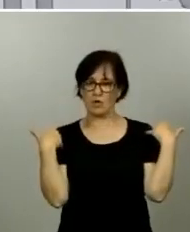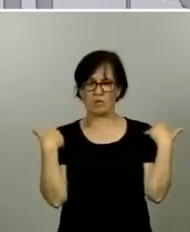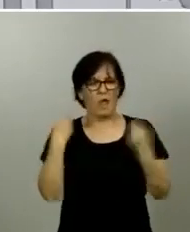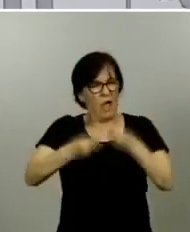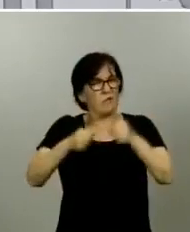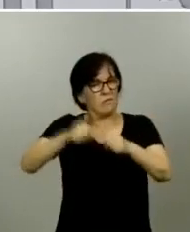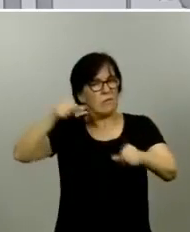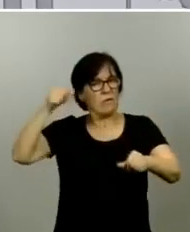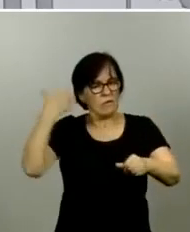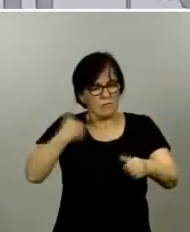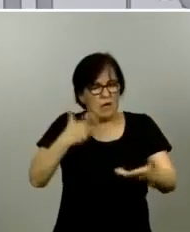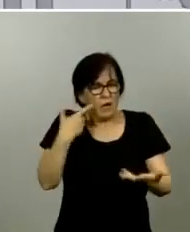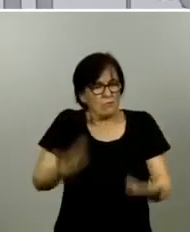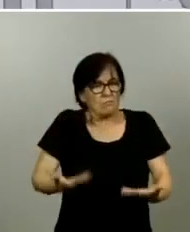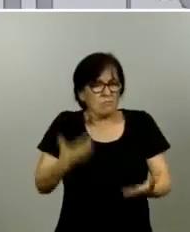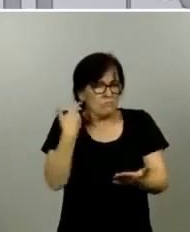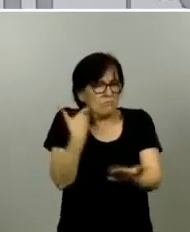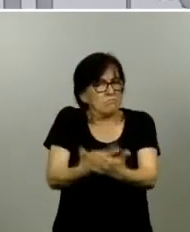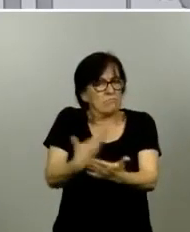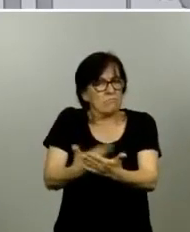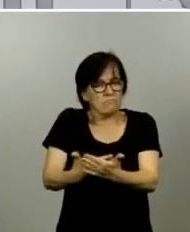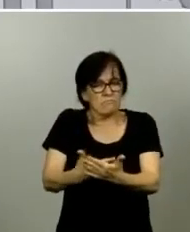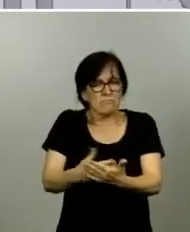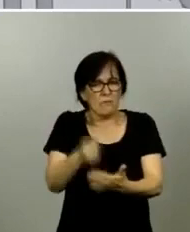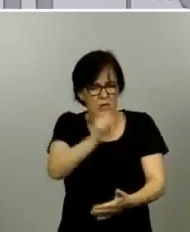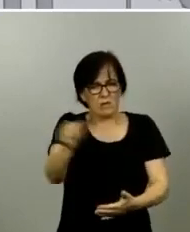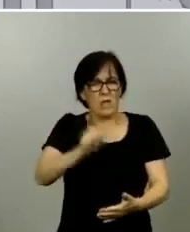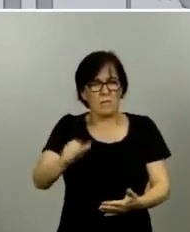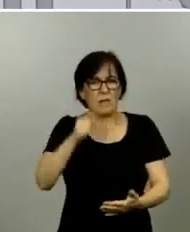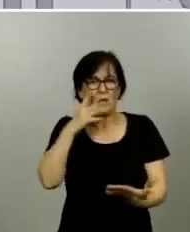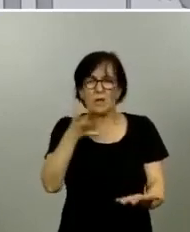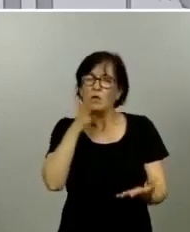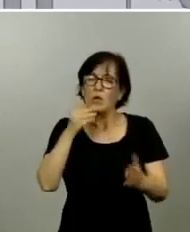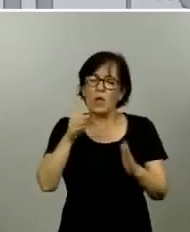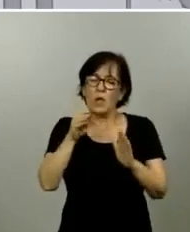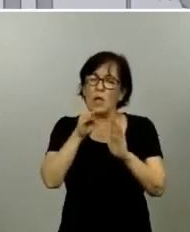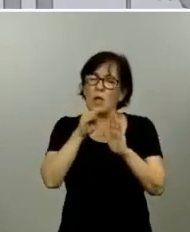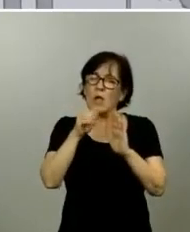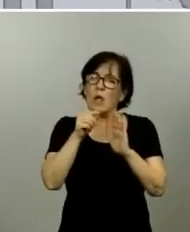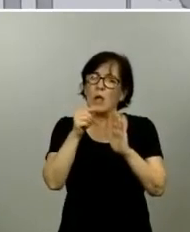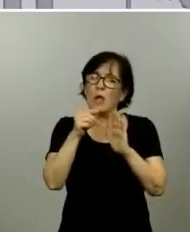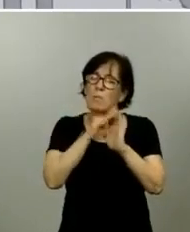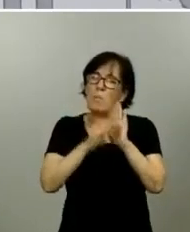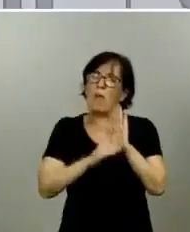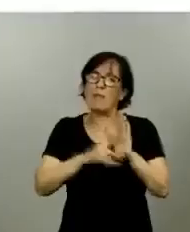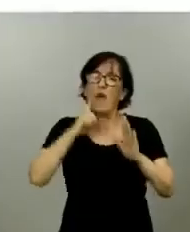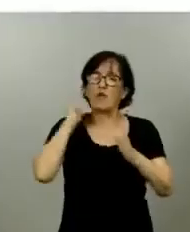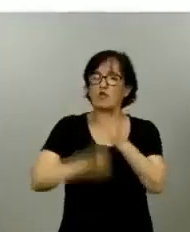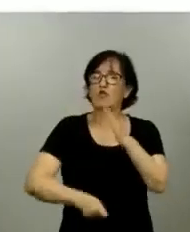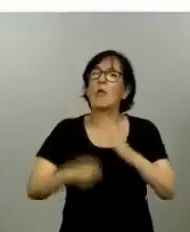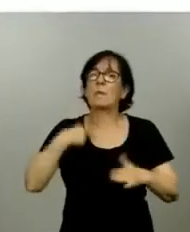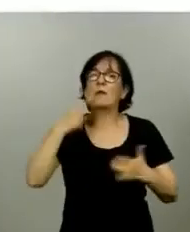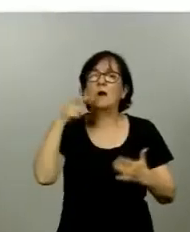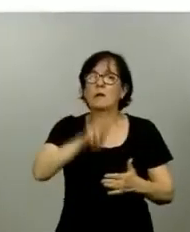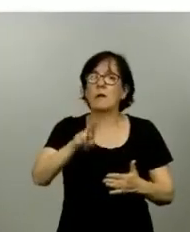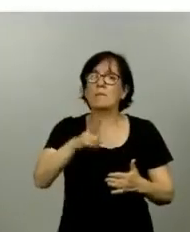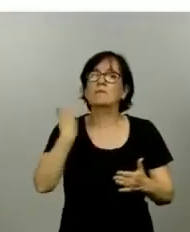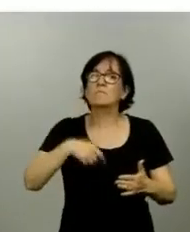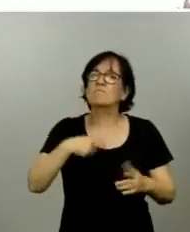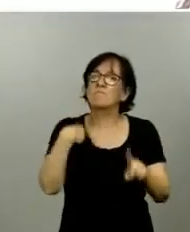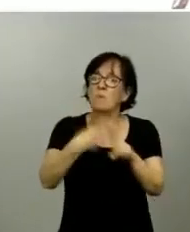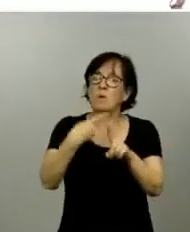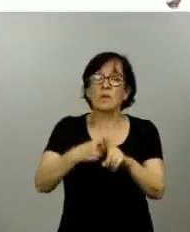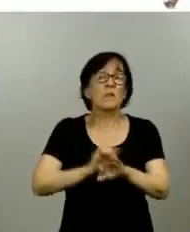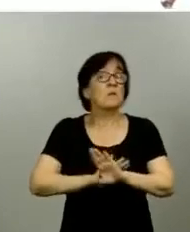españoles en estas últimas semanas con unas medidas muy duras que, insisto, vemos que están dando sus frutos. Y sin más,